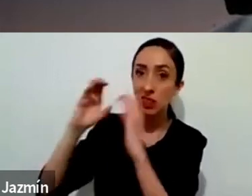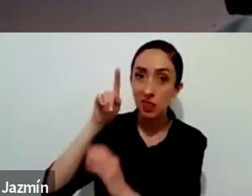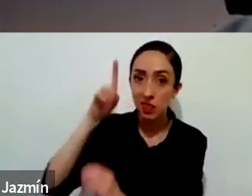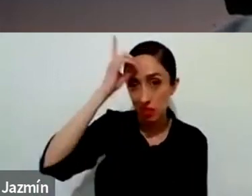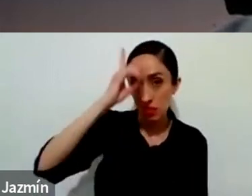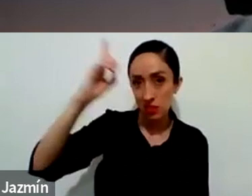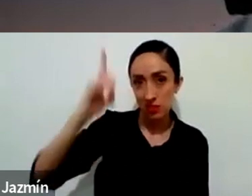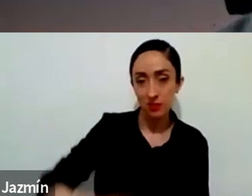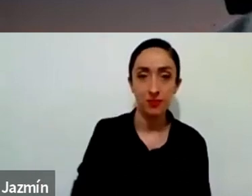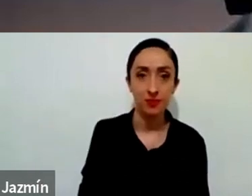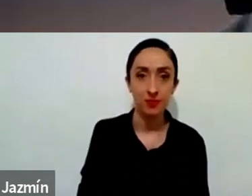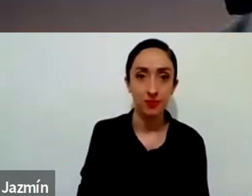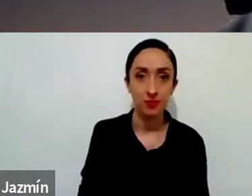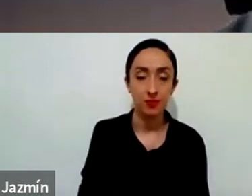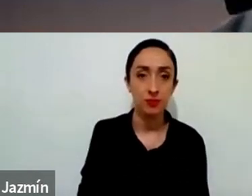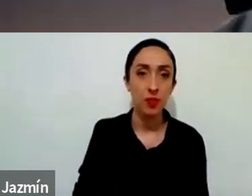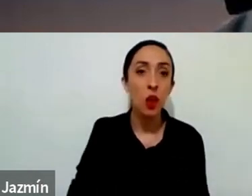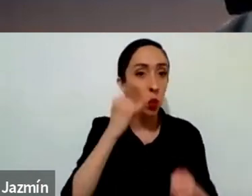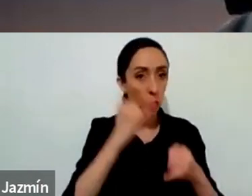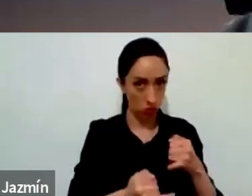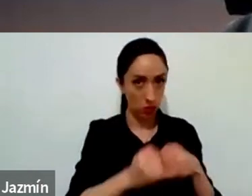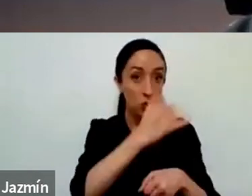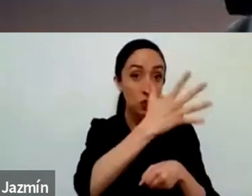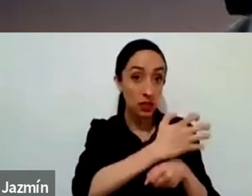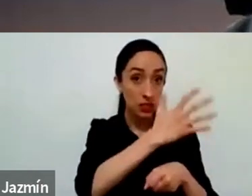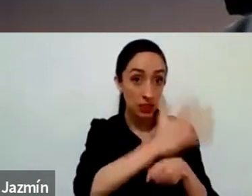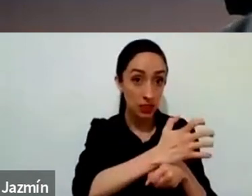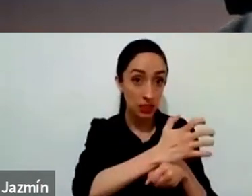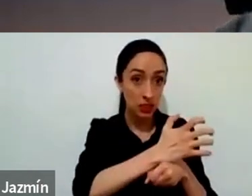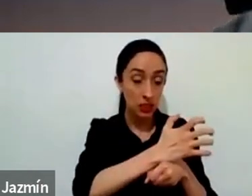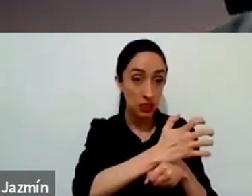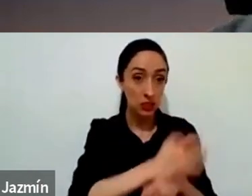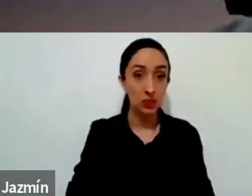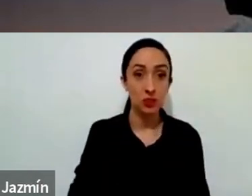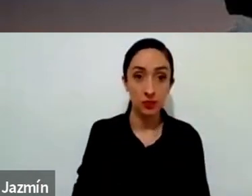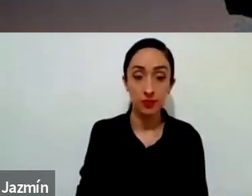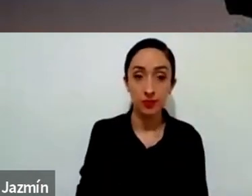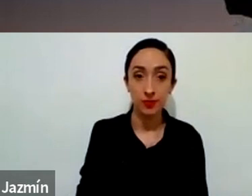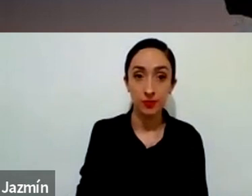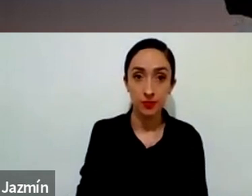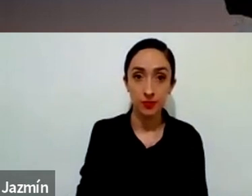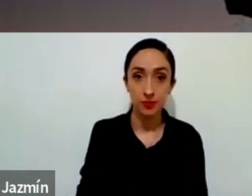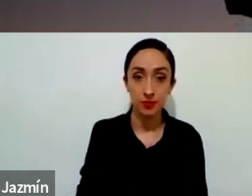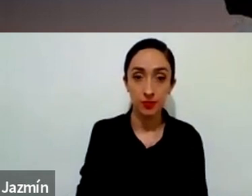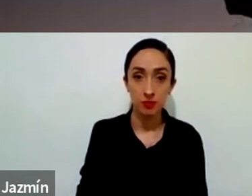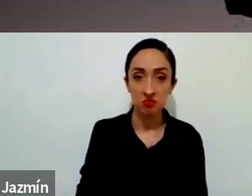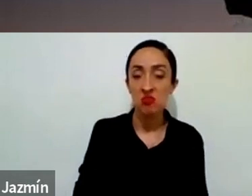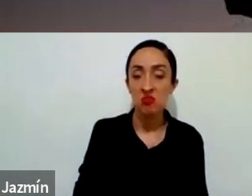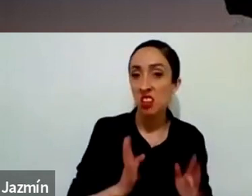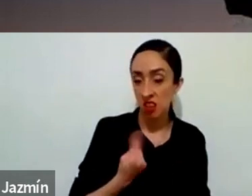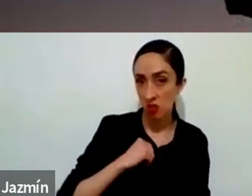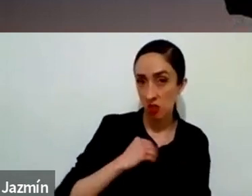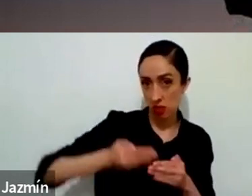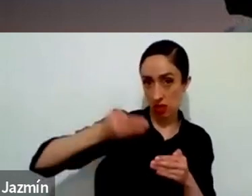Y finalmente, el quinto paso, hermanos y hermanas, es, ya que he repasado el día, ya que he podido